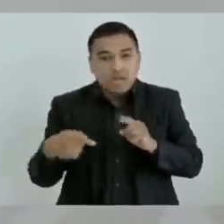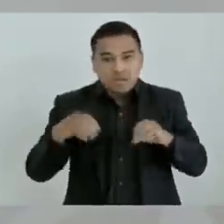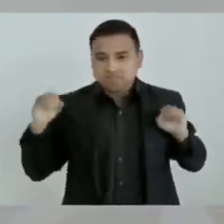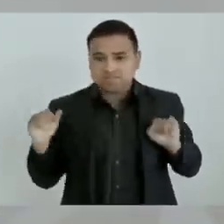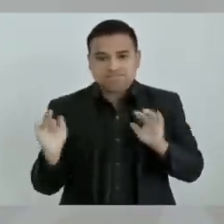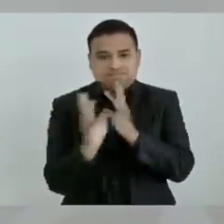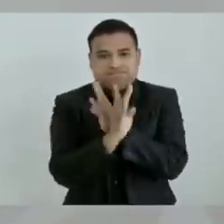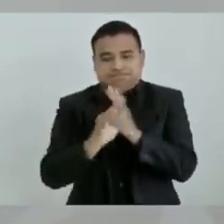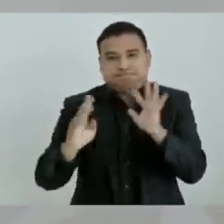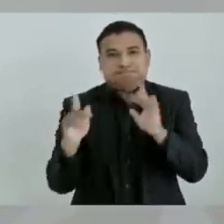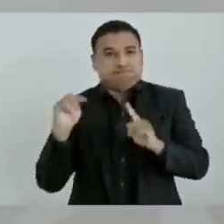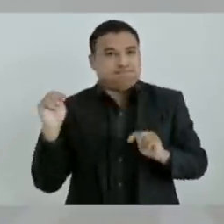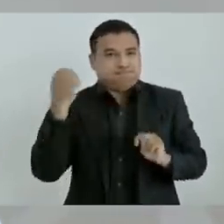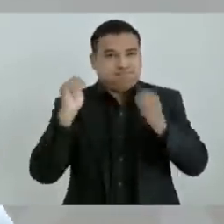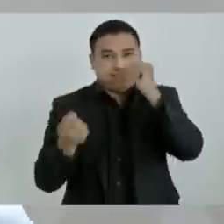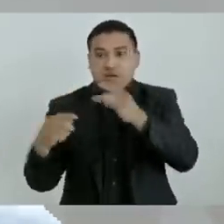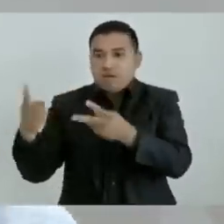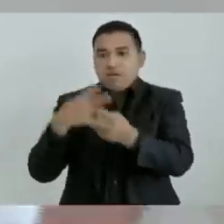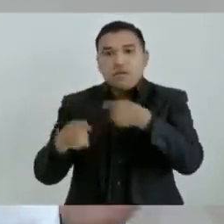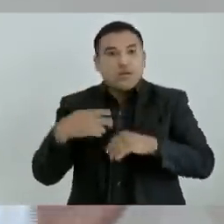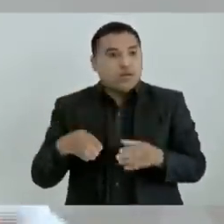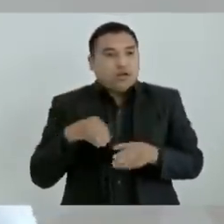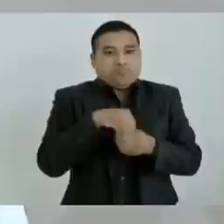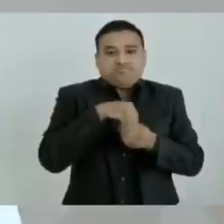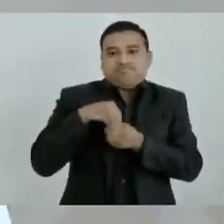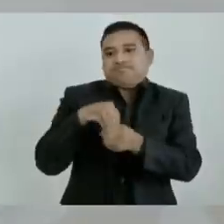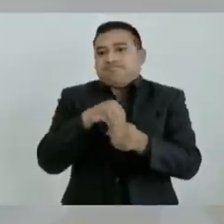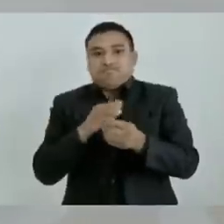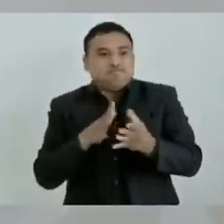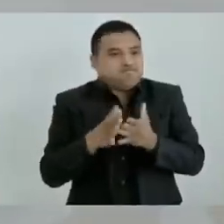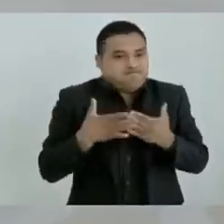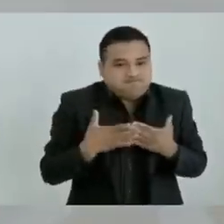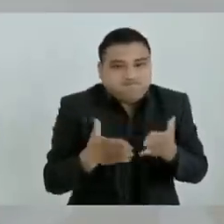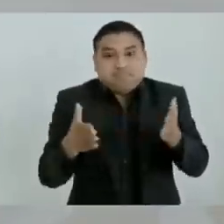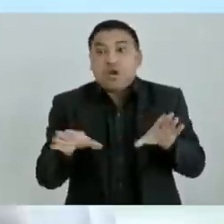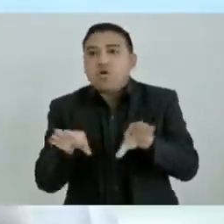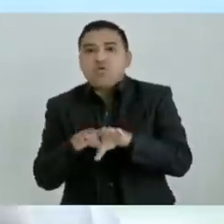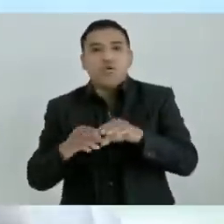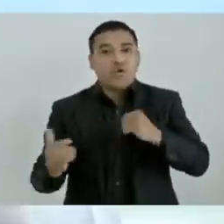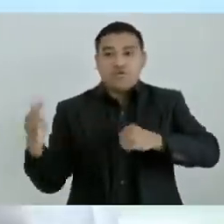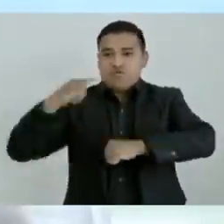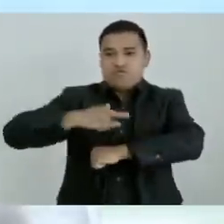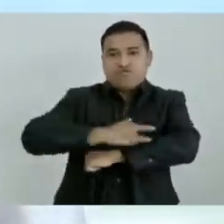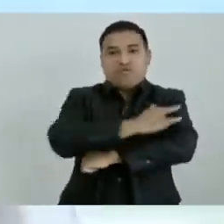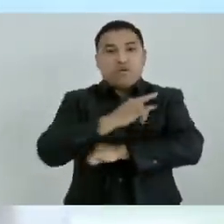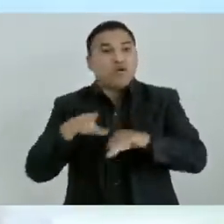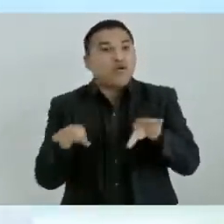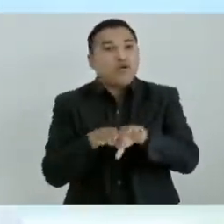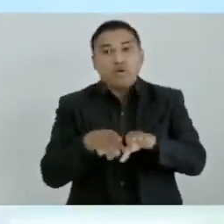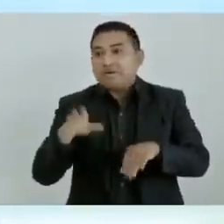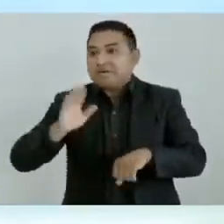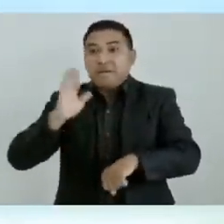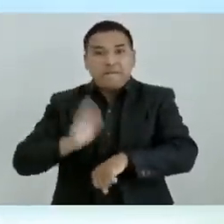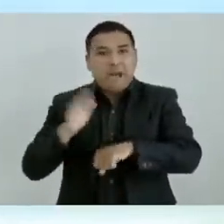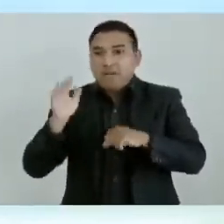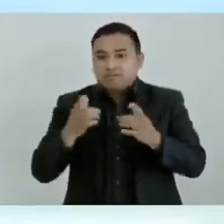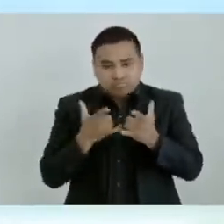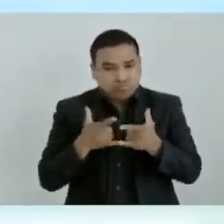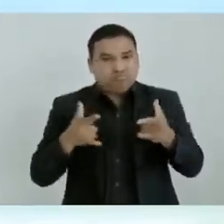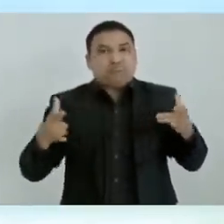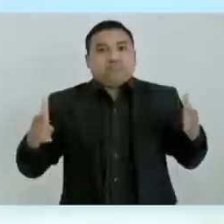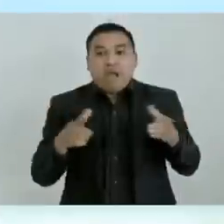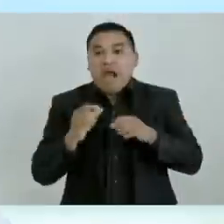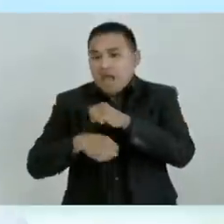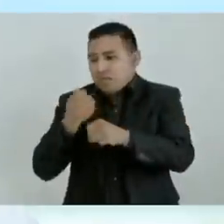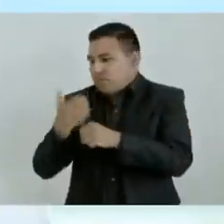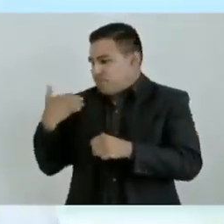afluencia de turistas. Ya no cabían las personas en este aeropuerto. Es el aeropuerto que más ha crecido en